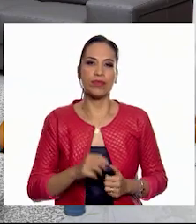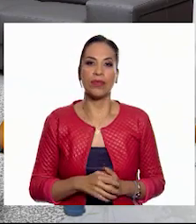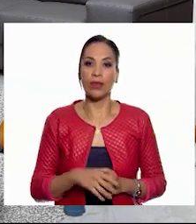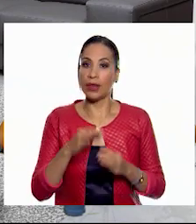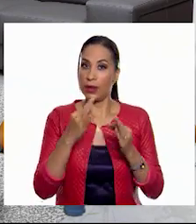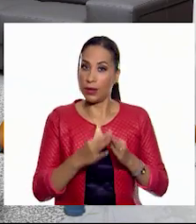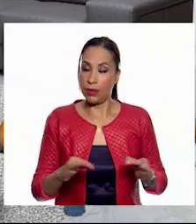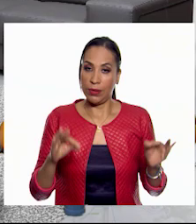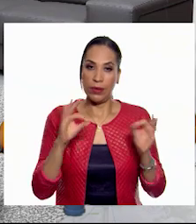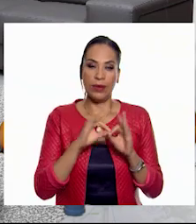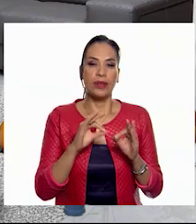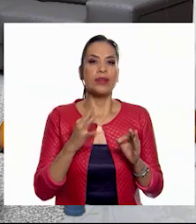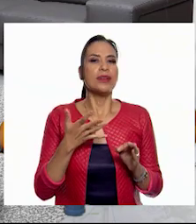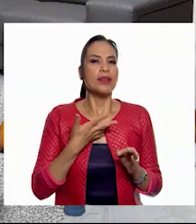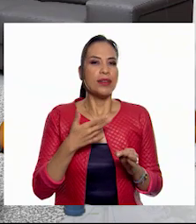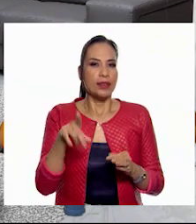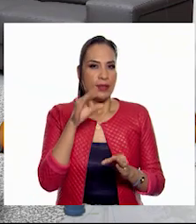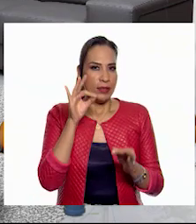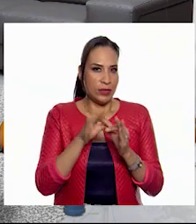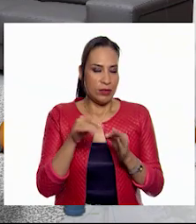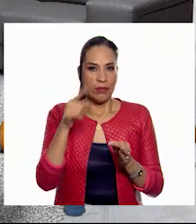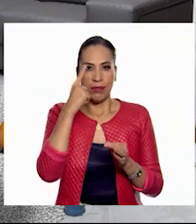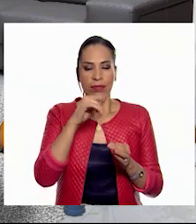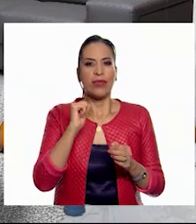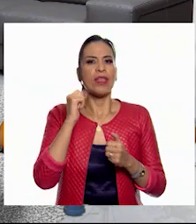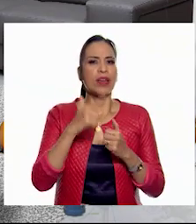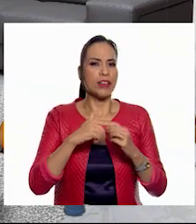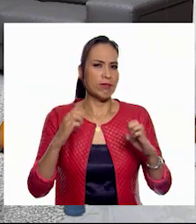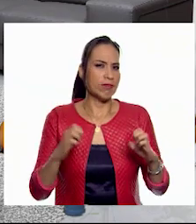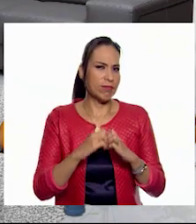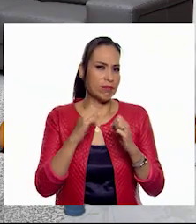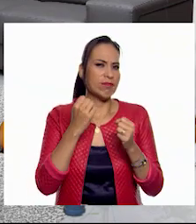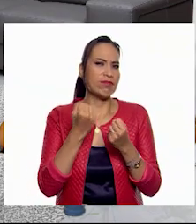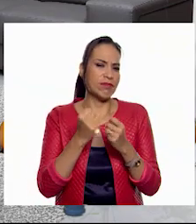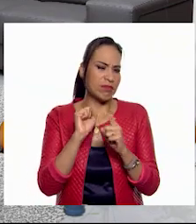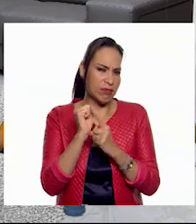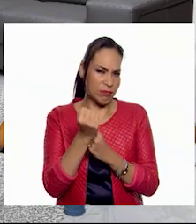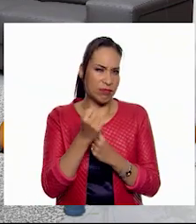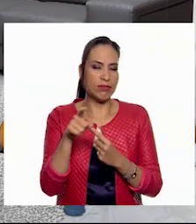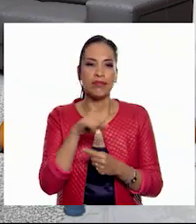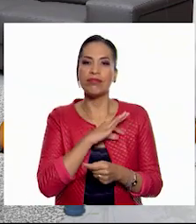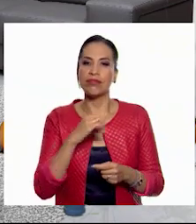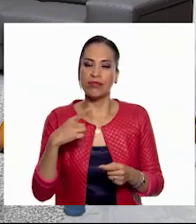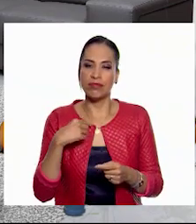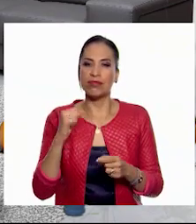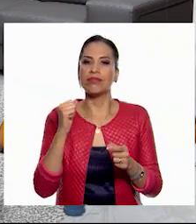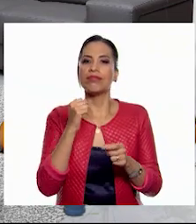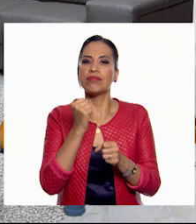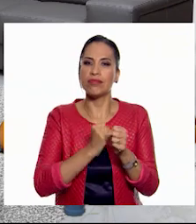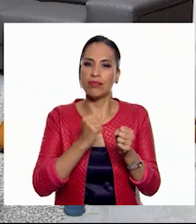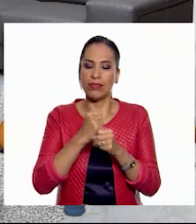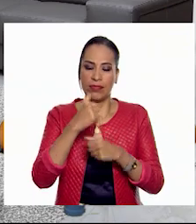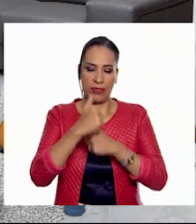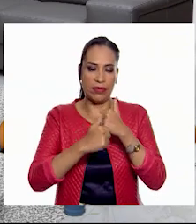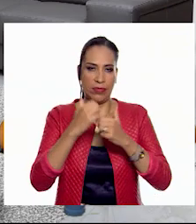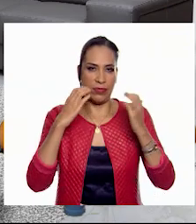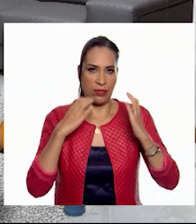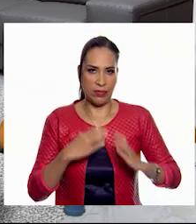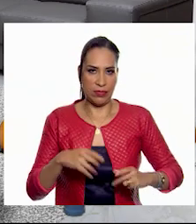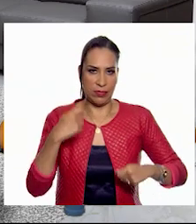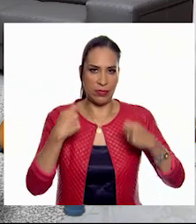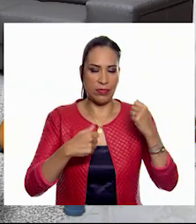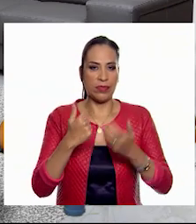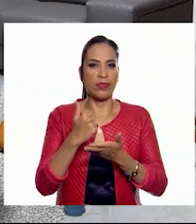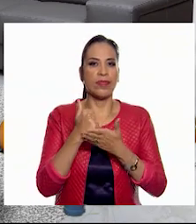Es importante estar listas y listos para cualquier situación, por lo que practicaremos ciertos retos motores que nos